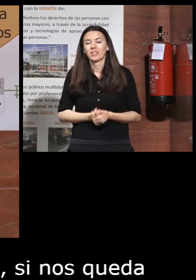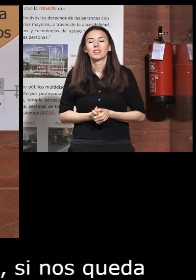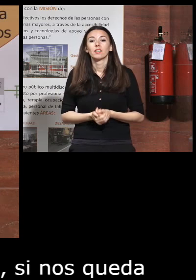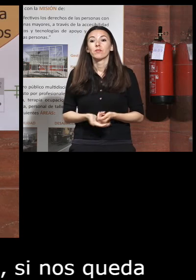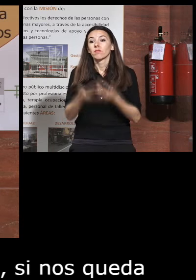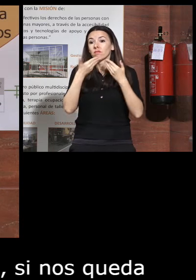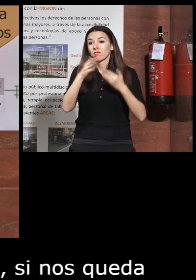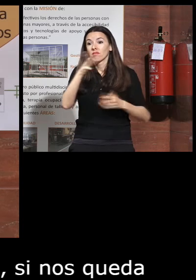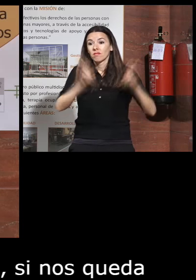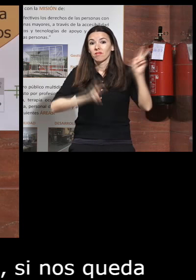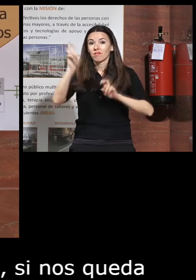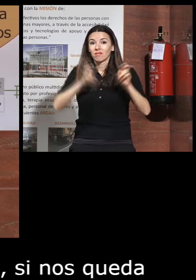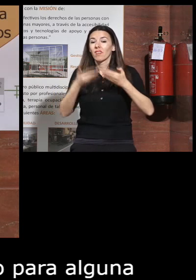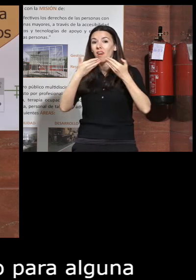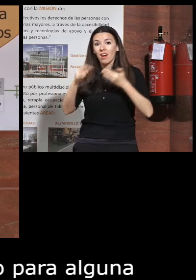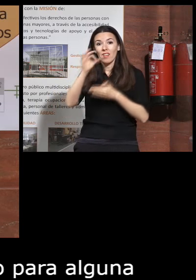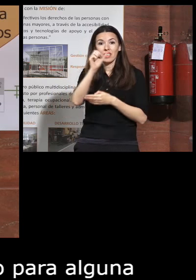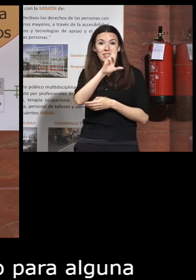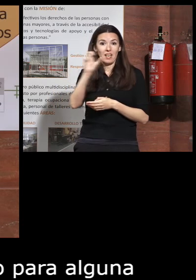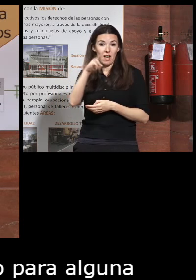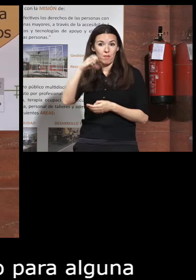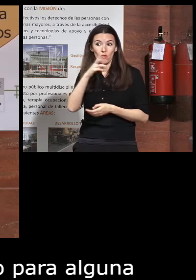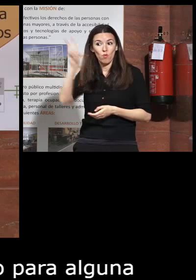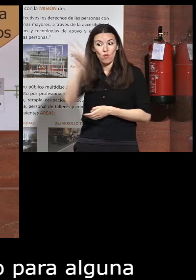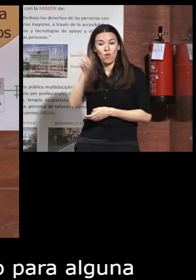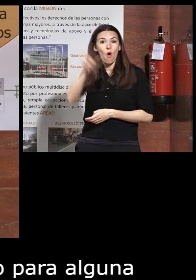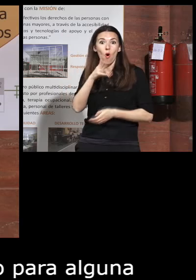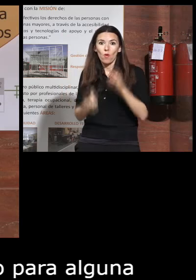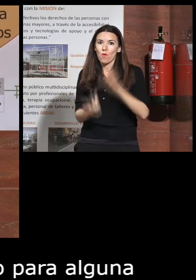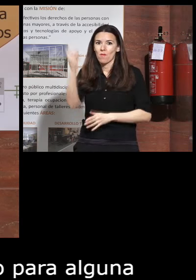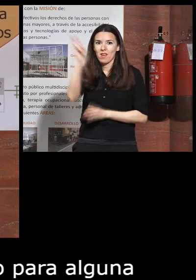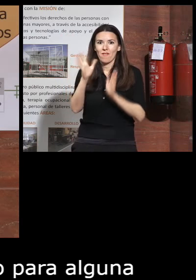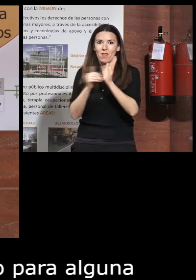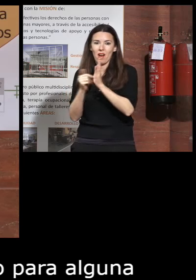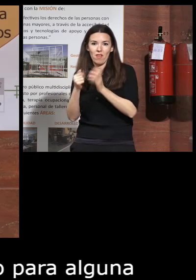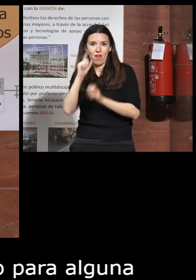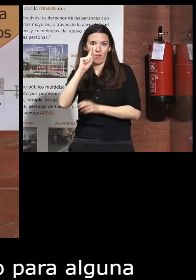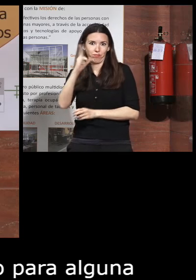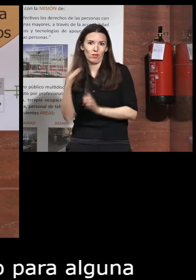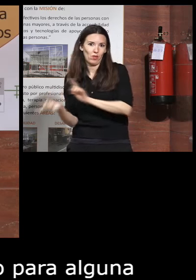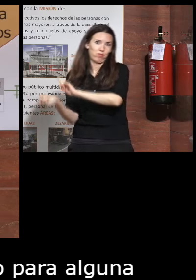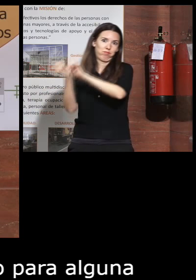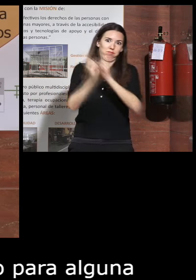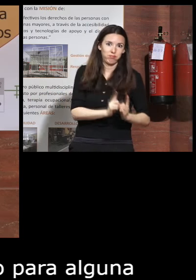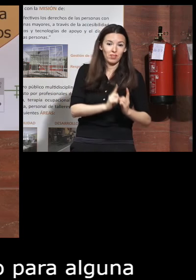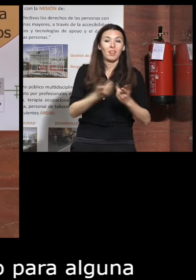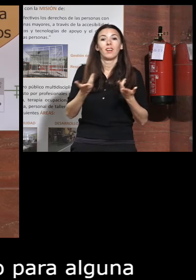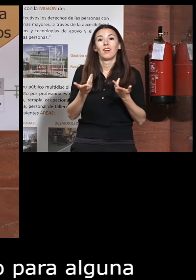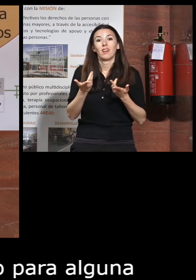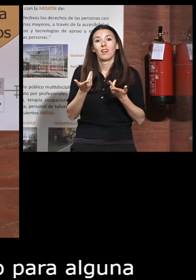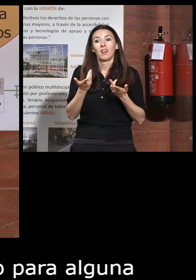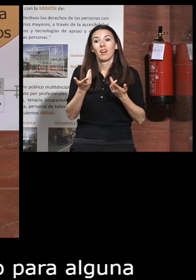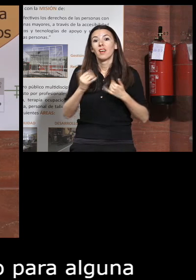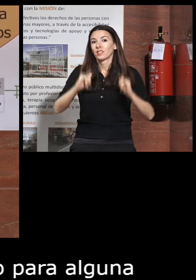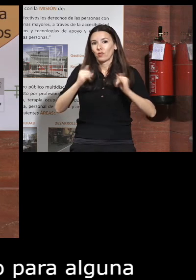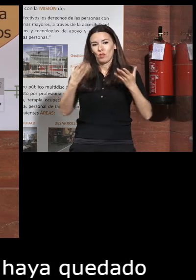por vuestra presencia muchas gracias Sacramento por estar aquí hoy que ha venido esta mañana desde Valencia ya madrugado y que disfrutemos mucho